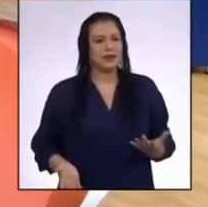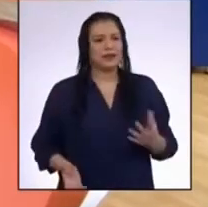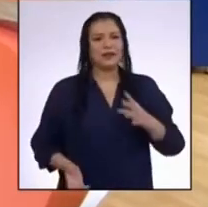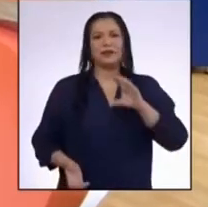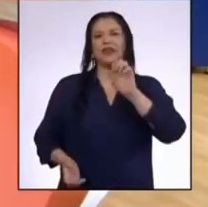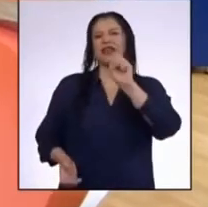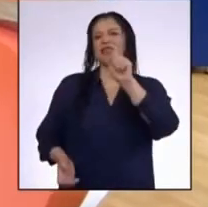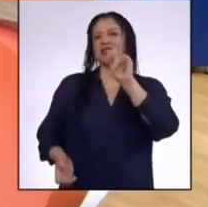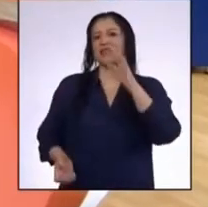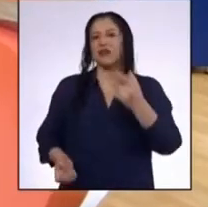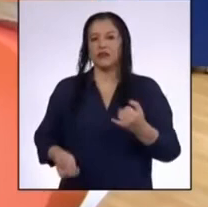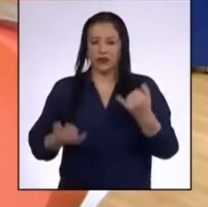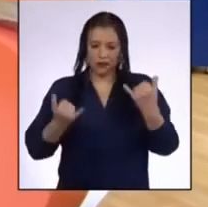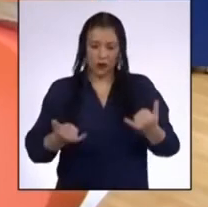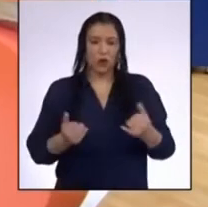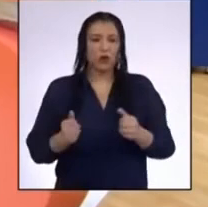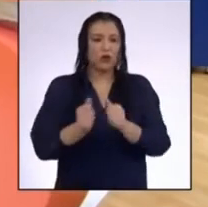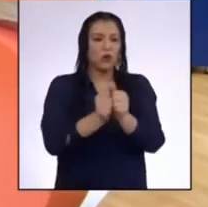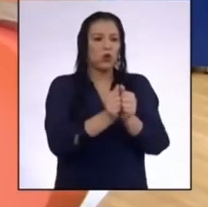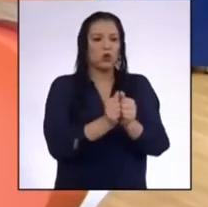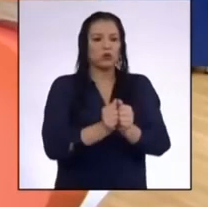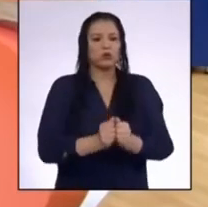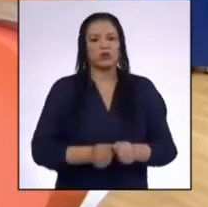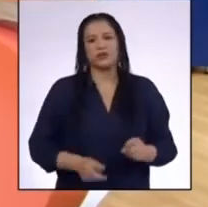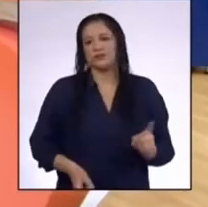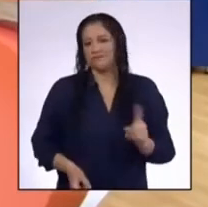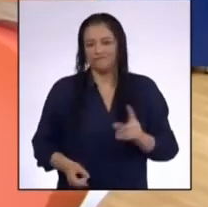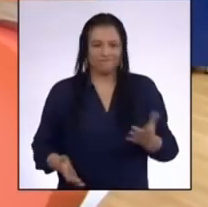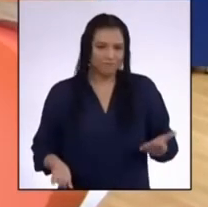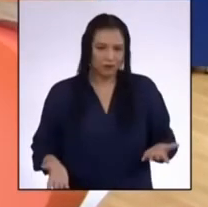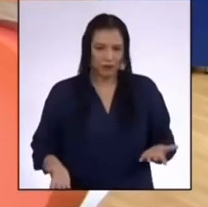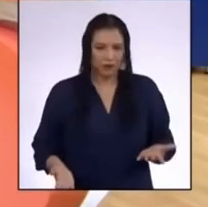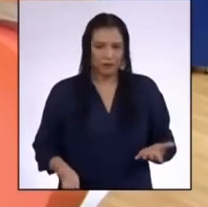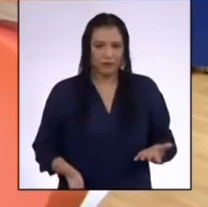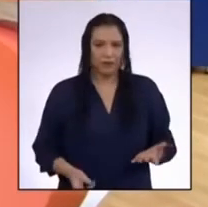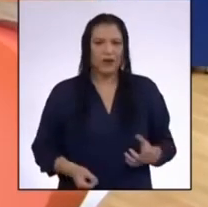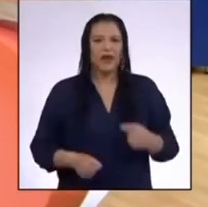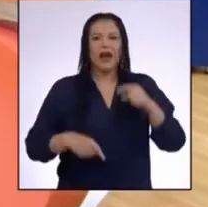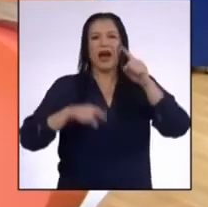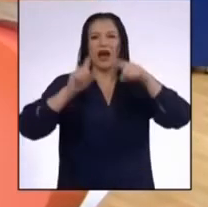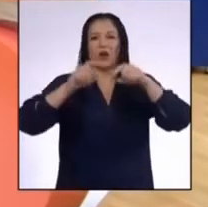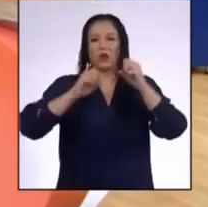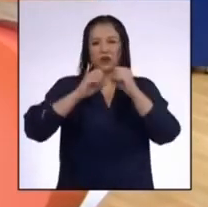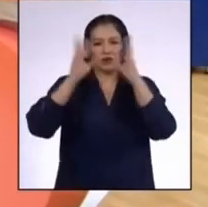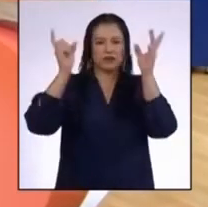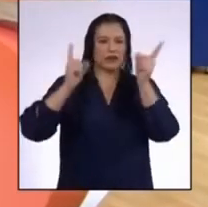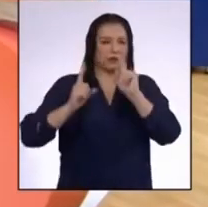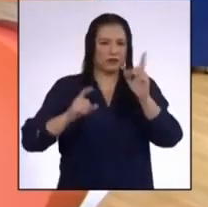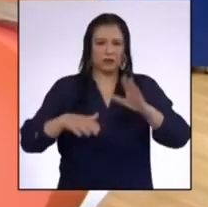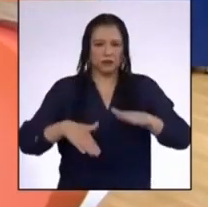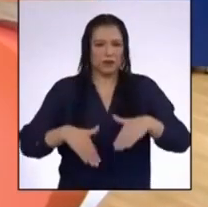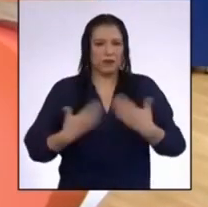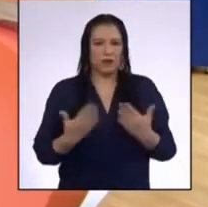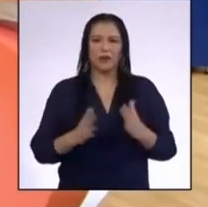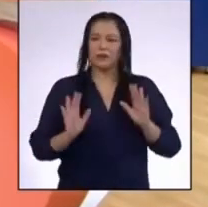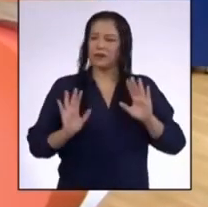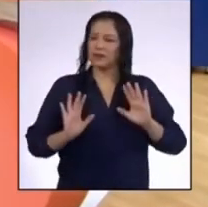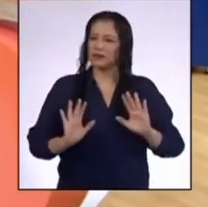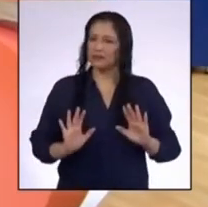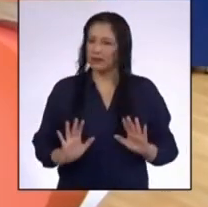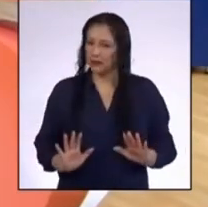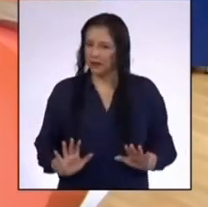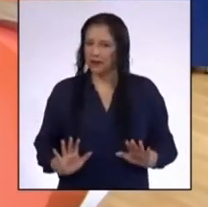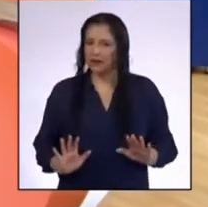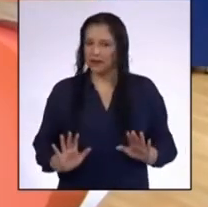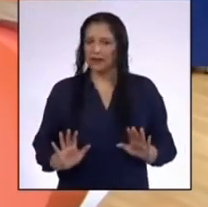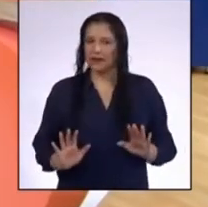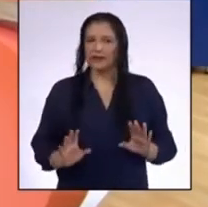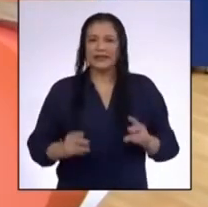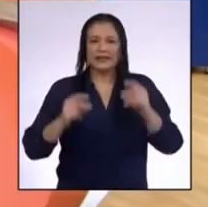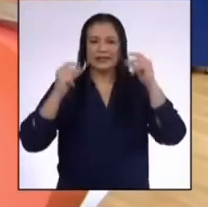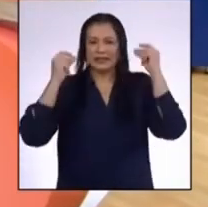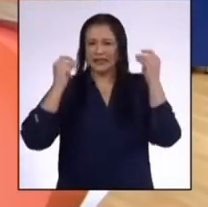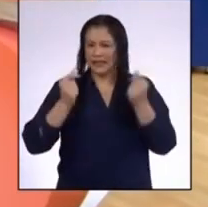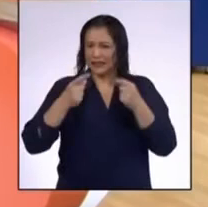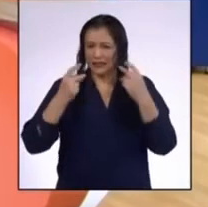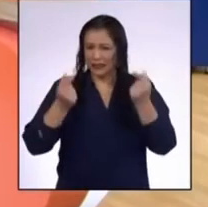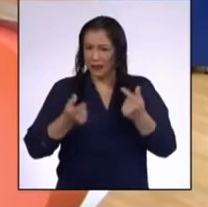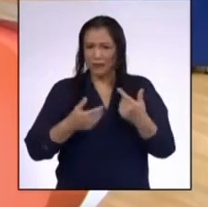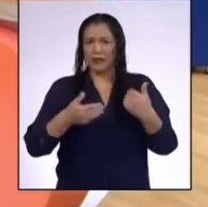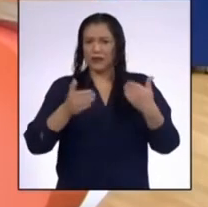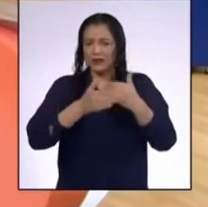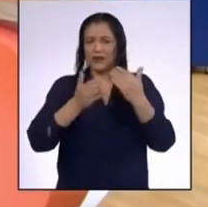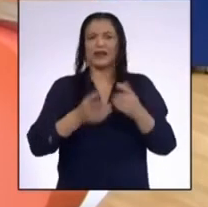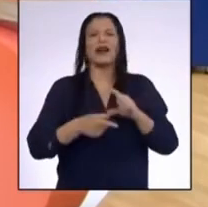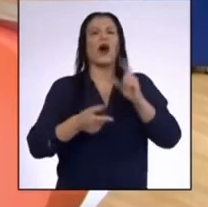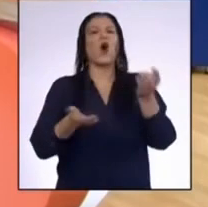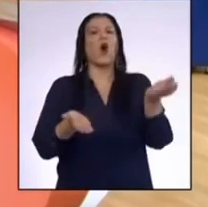Stephanie no nos va a poder acompañar en el programa del día de hoy, ni por algunos días más Pero tranquilos, que más pronto de lo que ustedes creen,